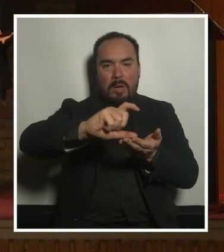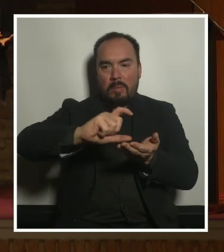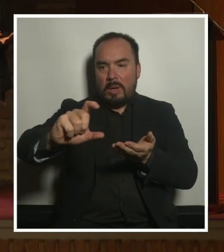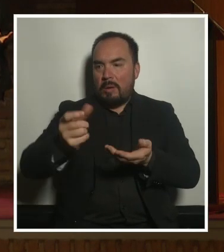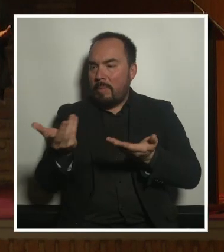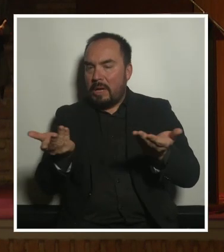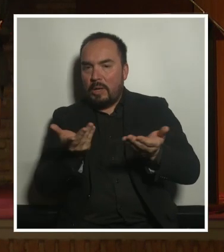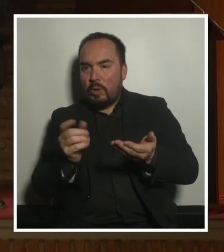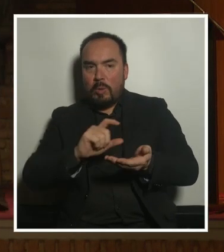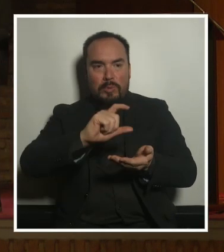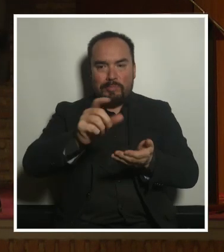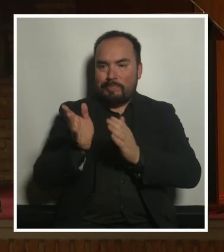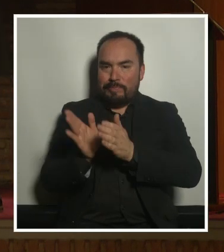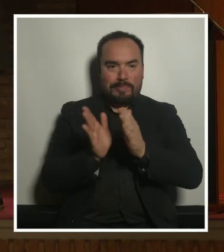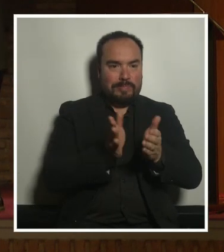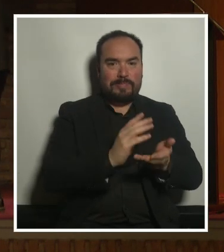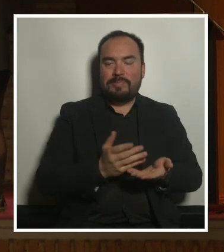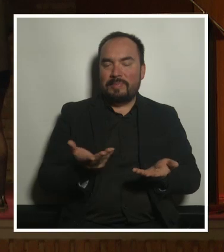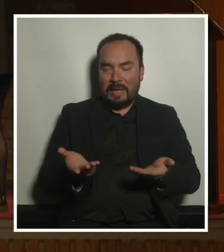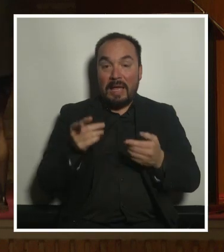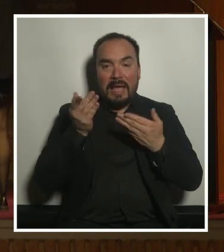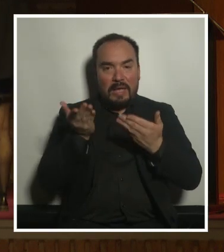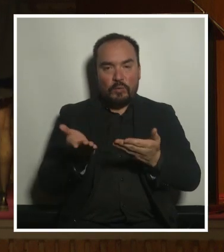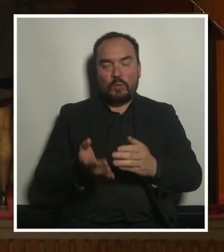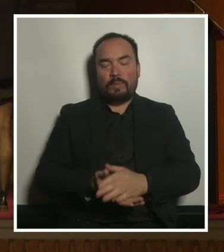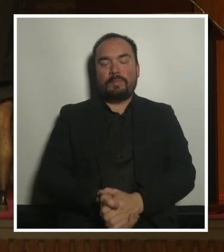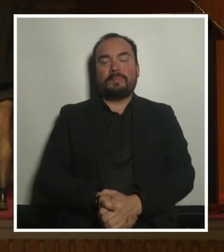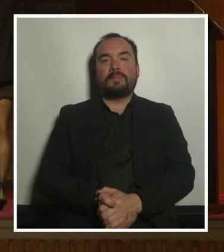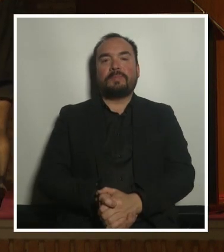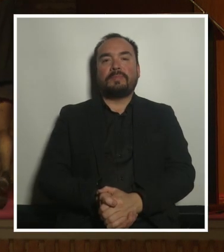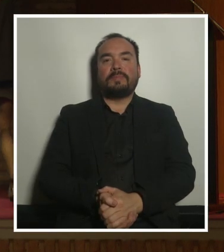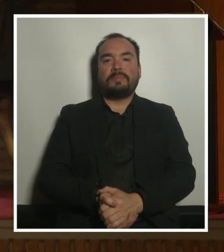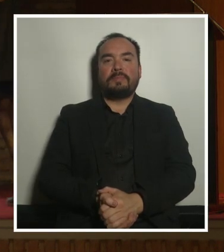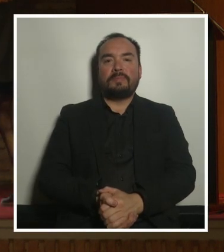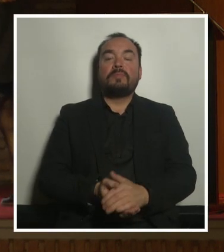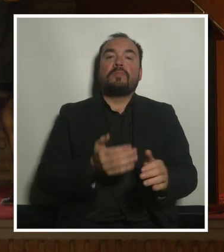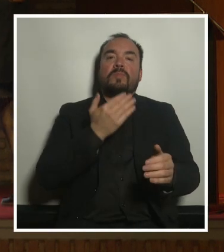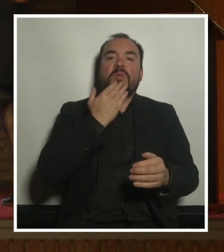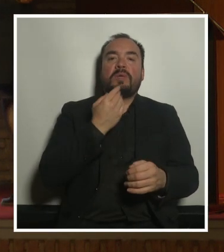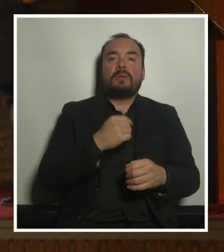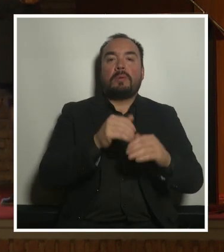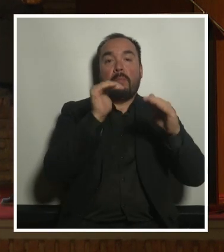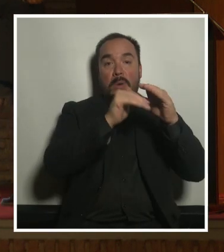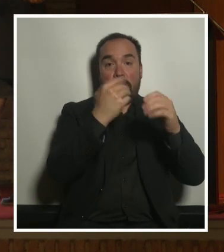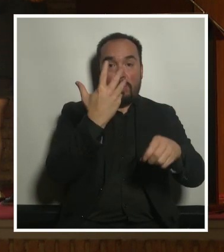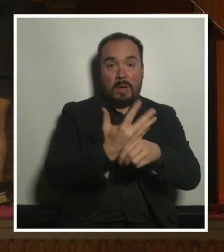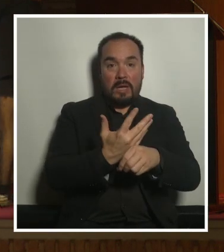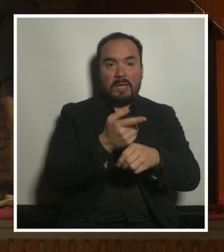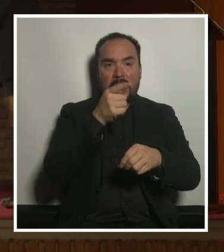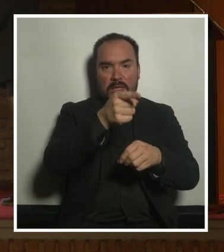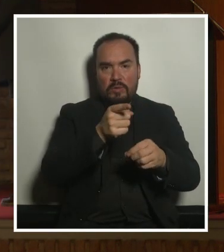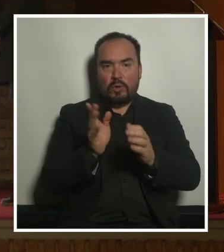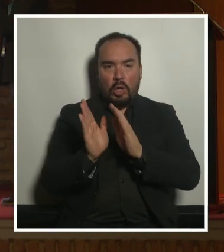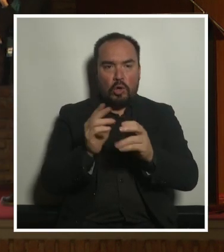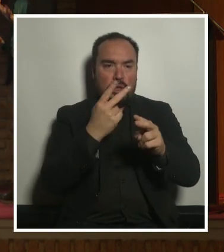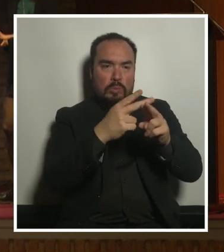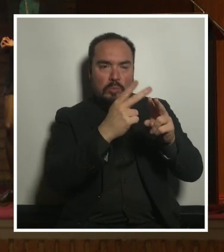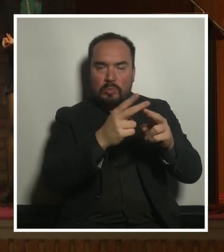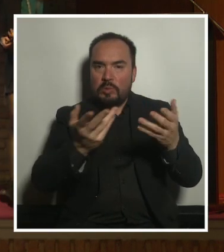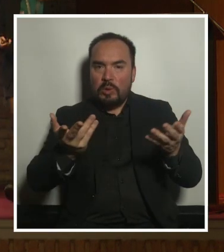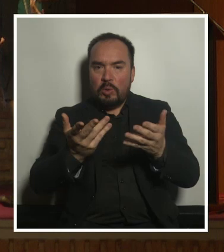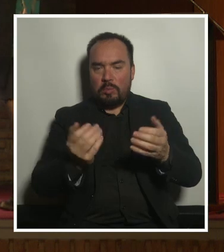facilitar la vida cotidiana de las personas si hay bancos cómo están vinculados si hay espacios que son